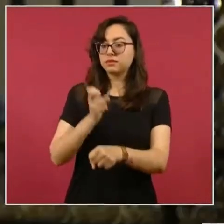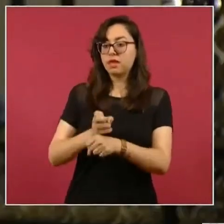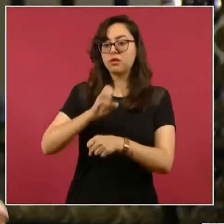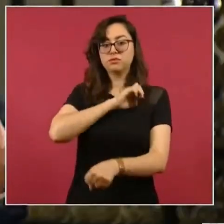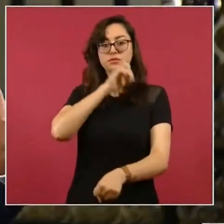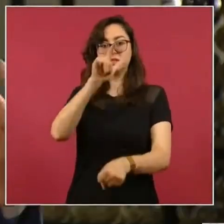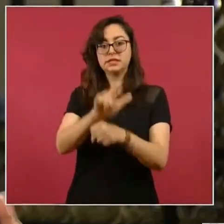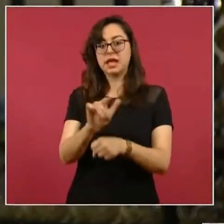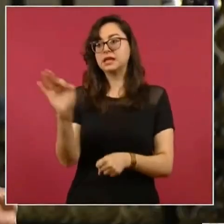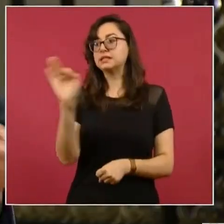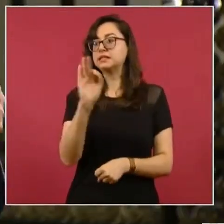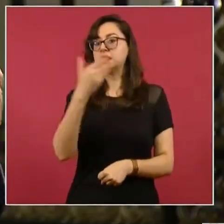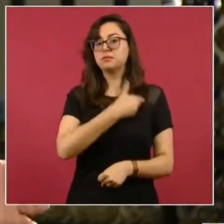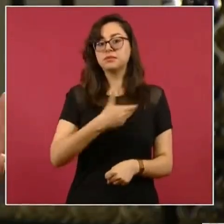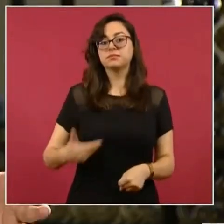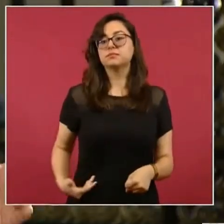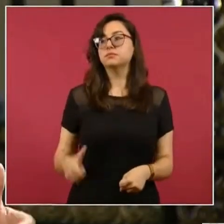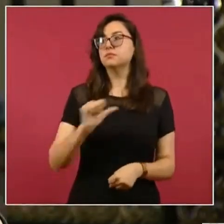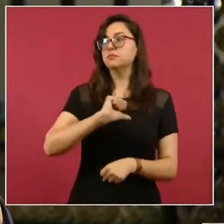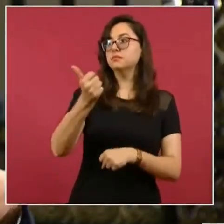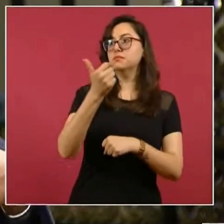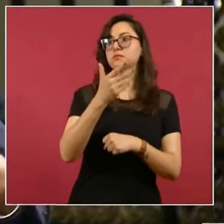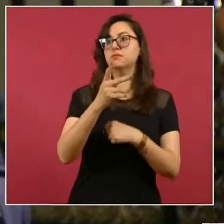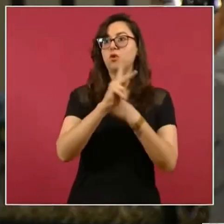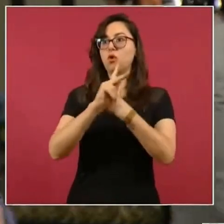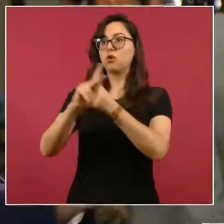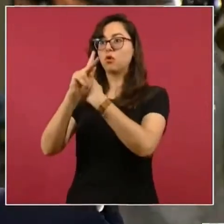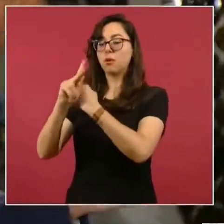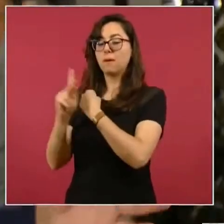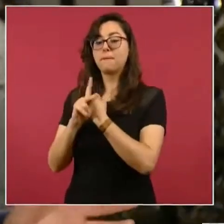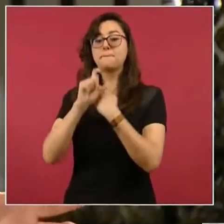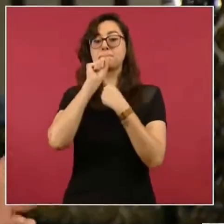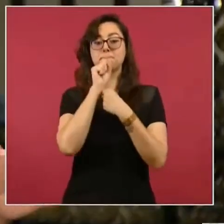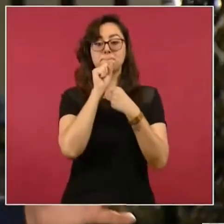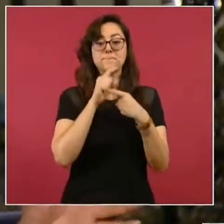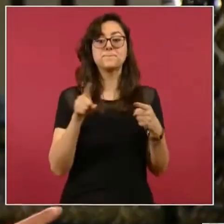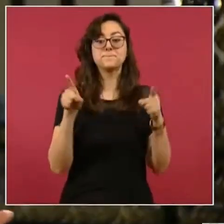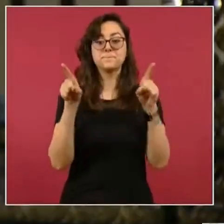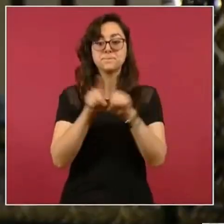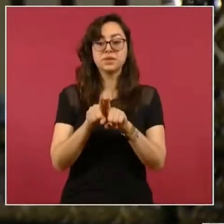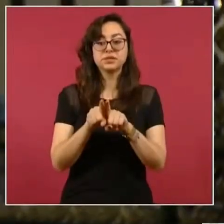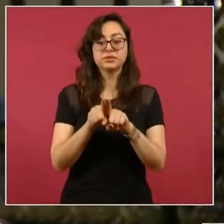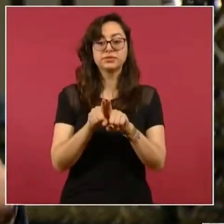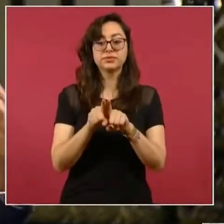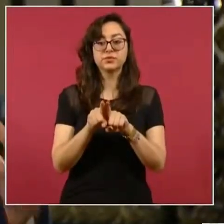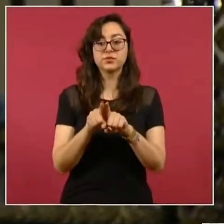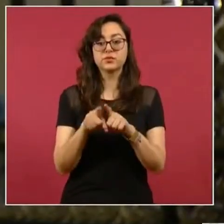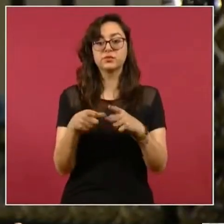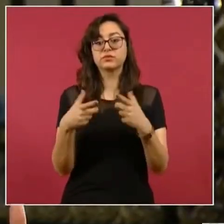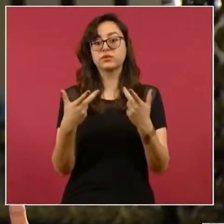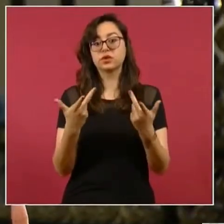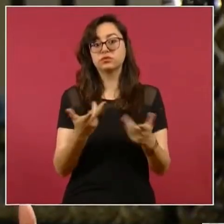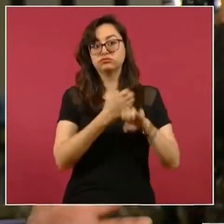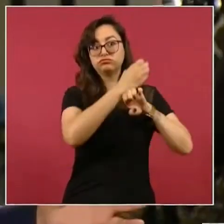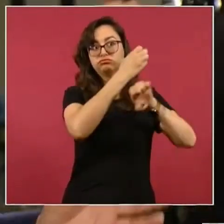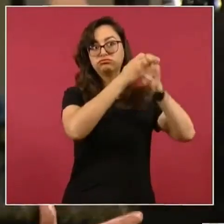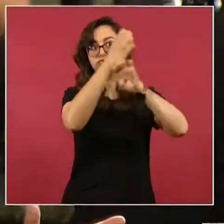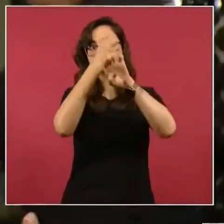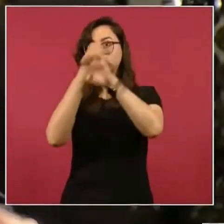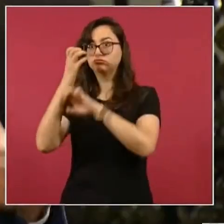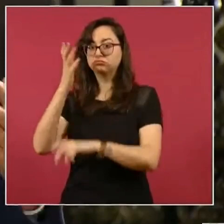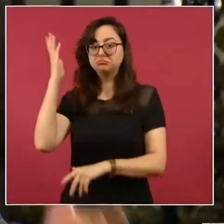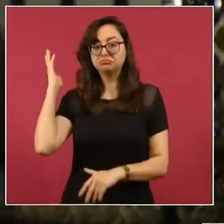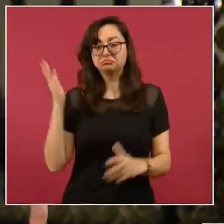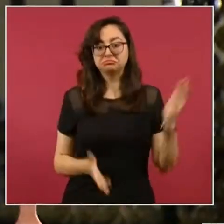de otros países y también conocer, Presidente, si se hará extensiva esta invitación a los estados de la República